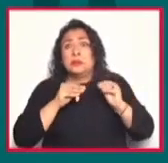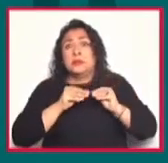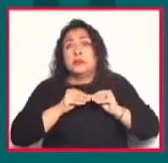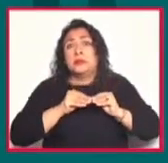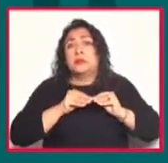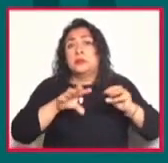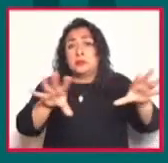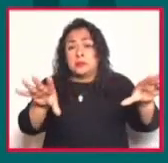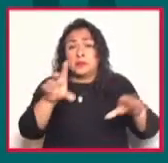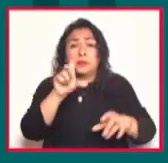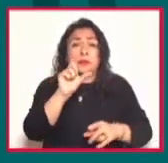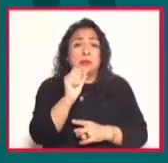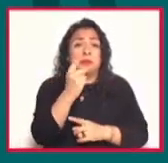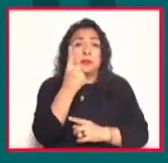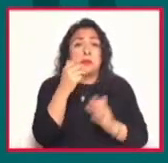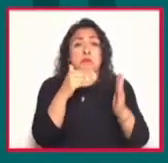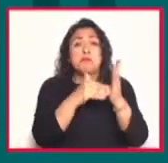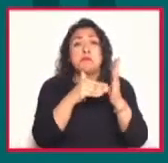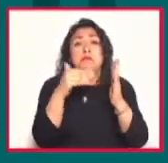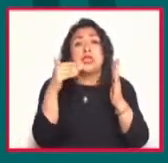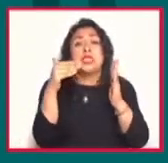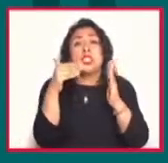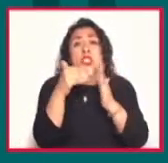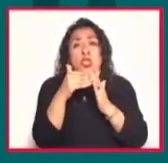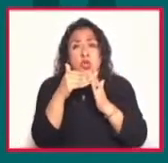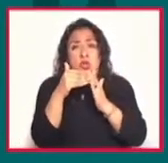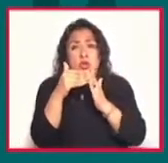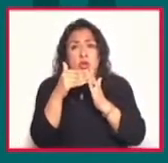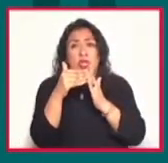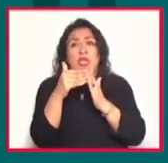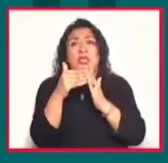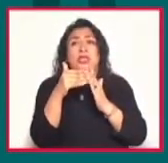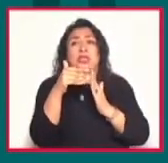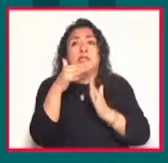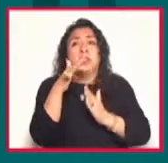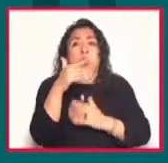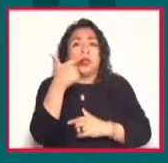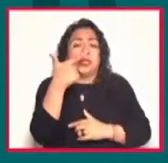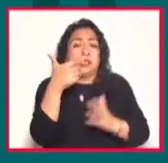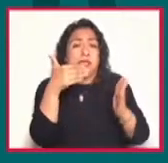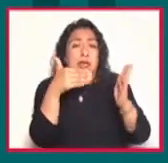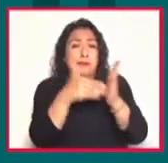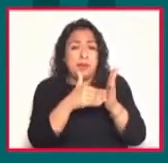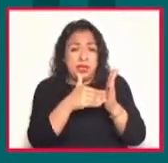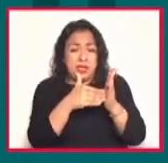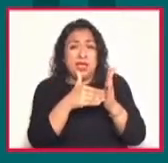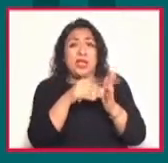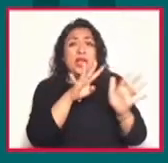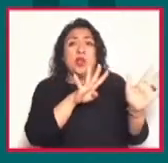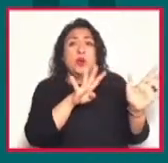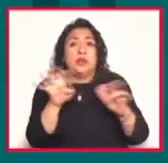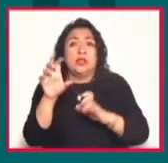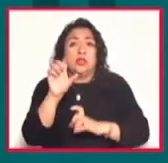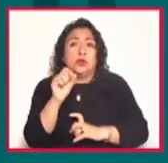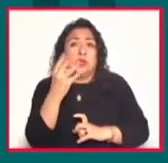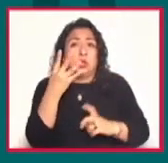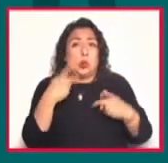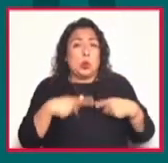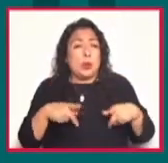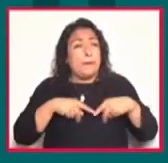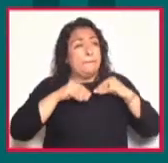veintiún millones cincuenta y siete mil novecientos veinticuatro personas.